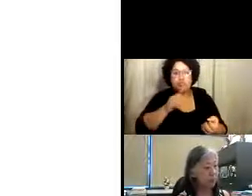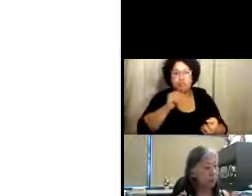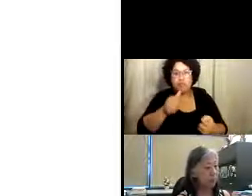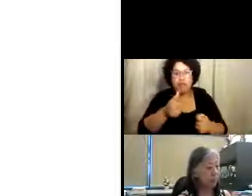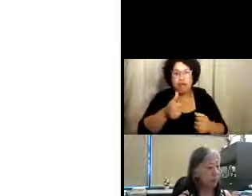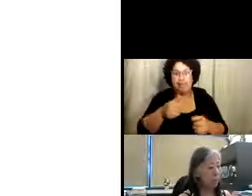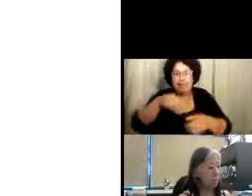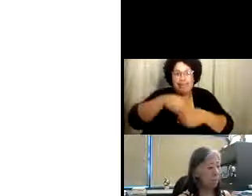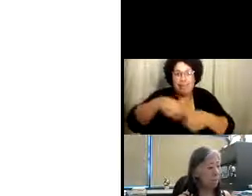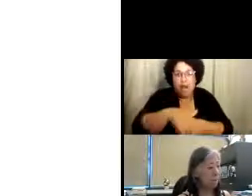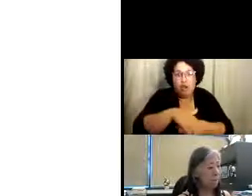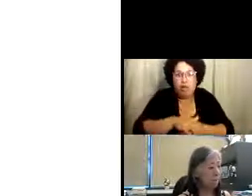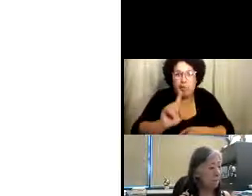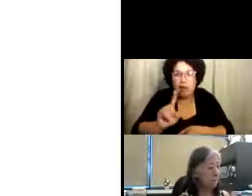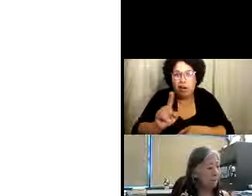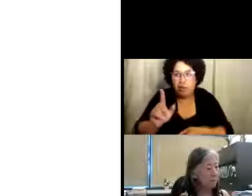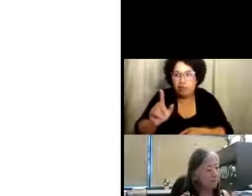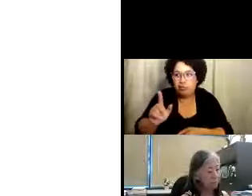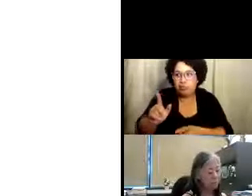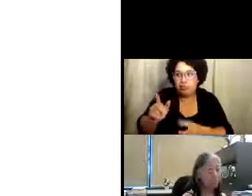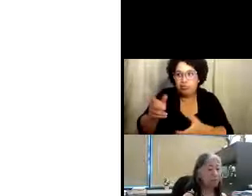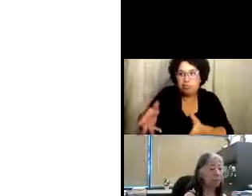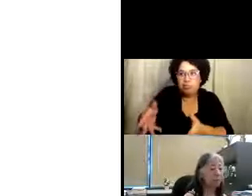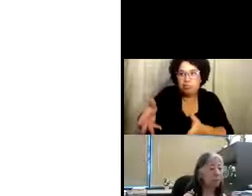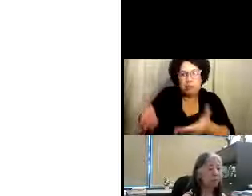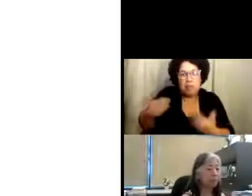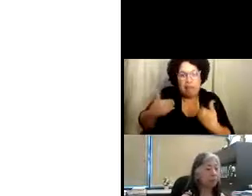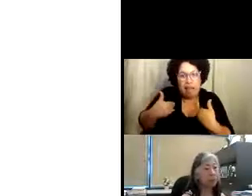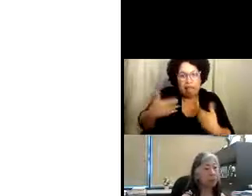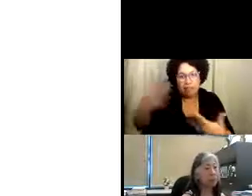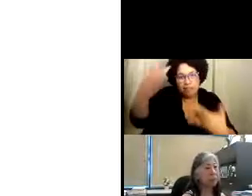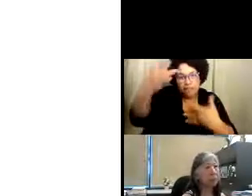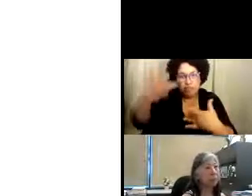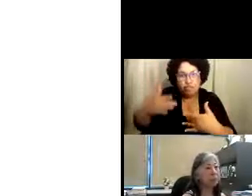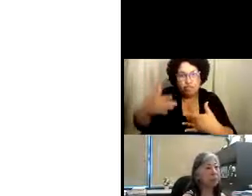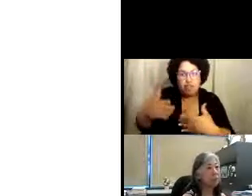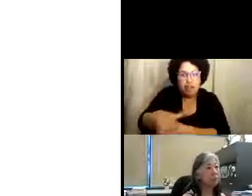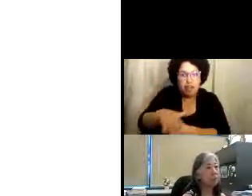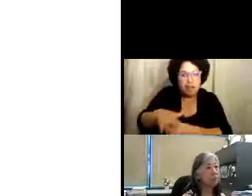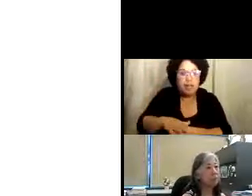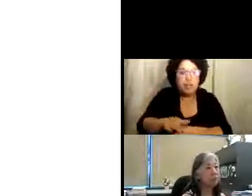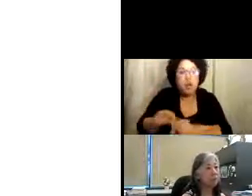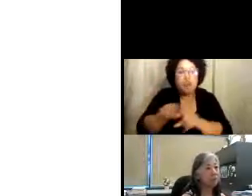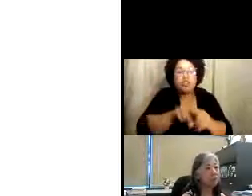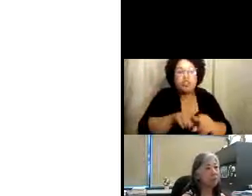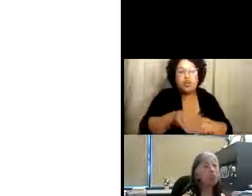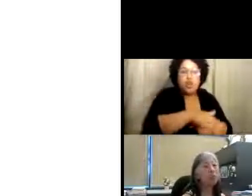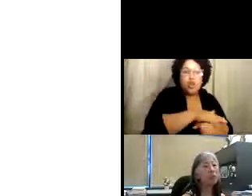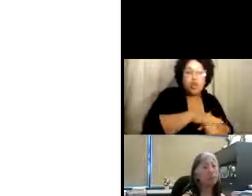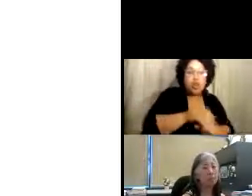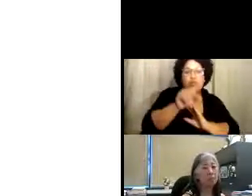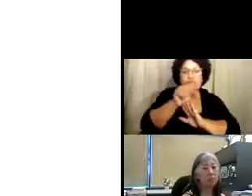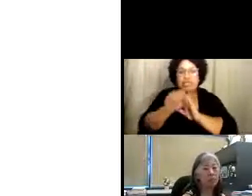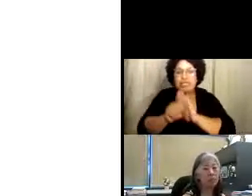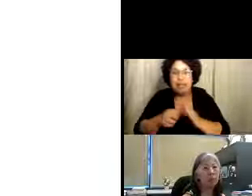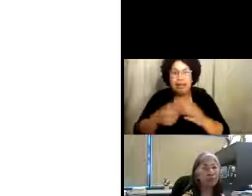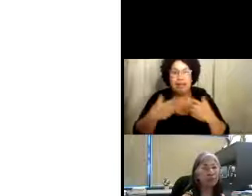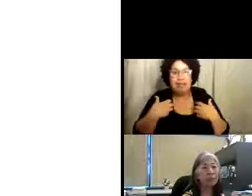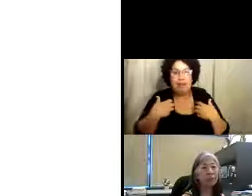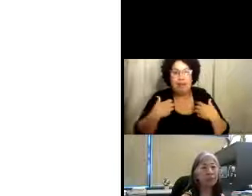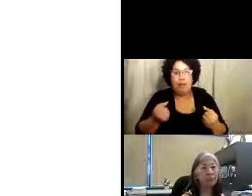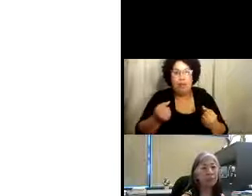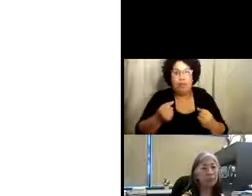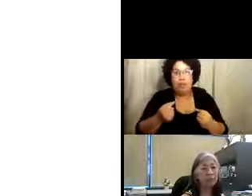que les ayude a ellos a brindar sus servicios de una manera en la cual puedan mantenerse lejos de